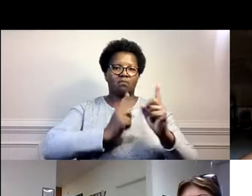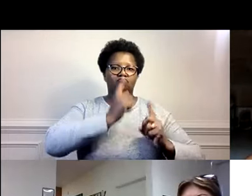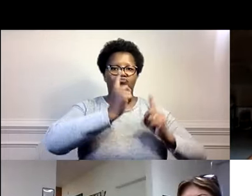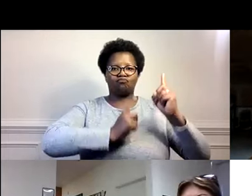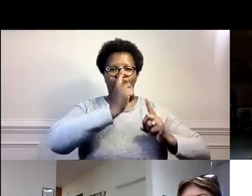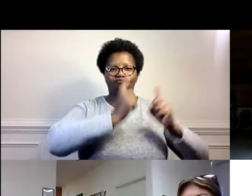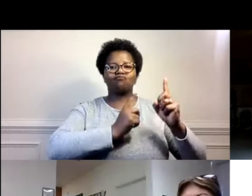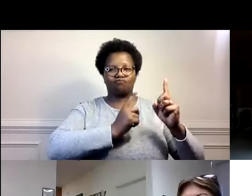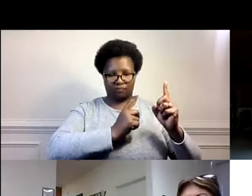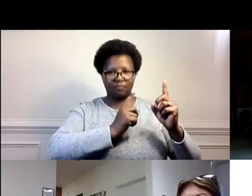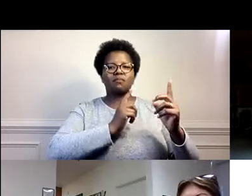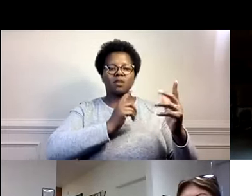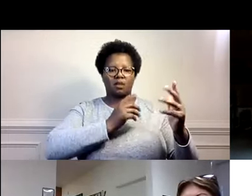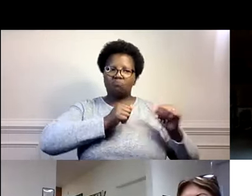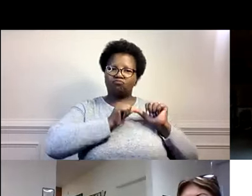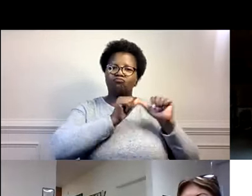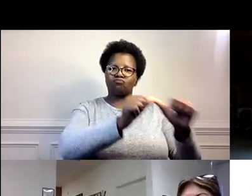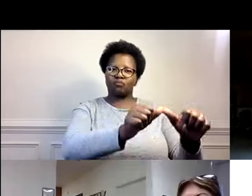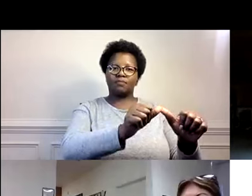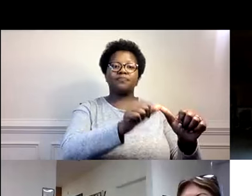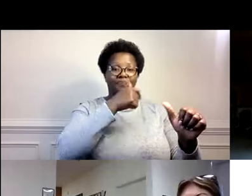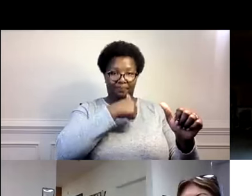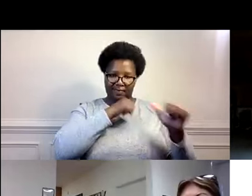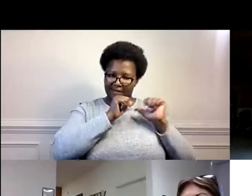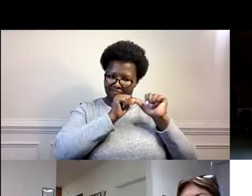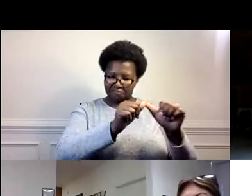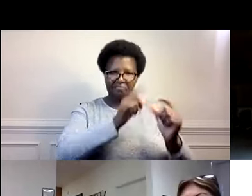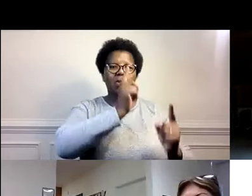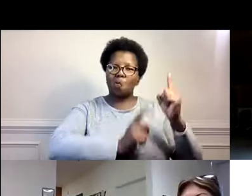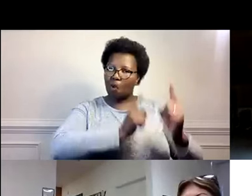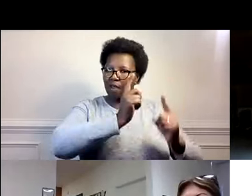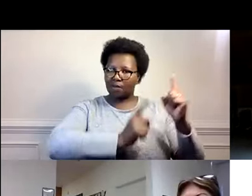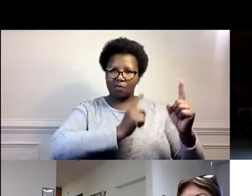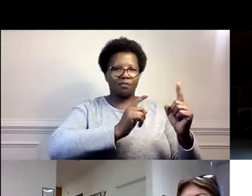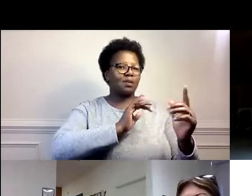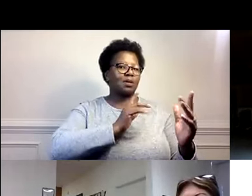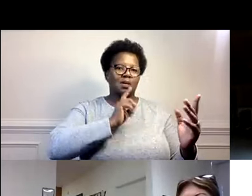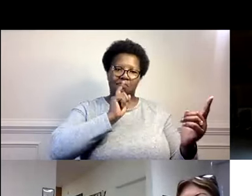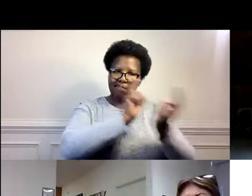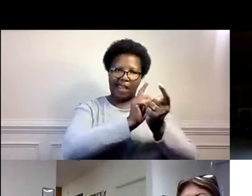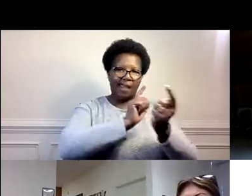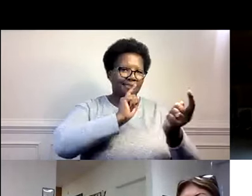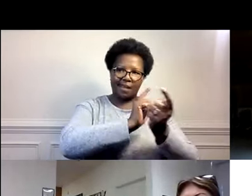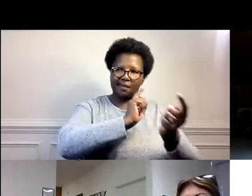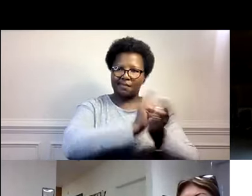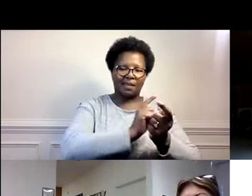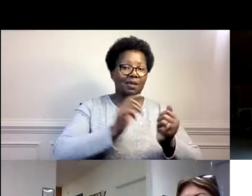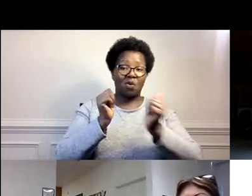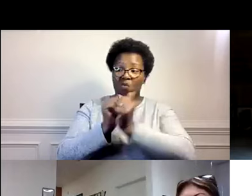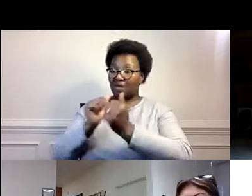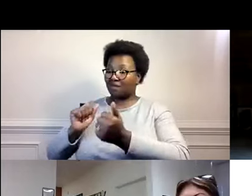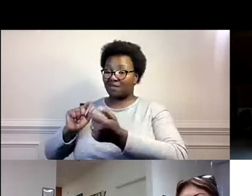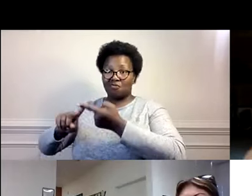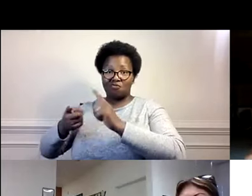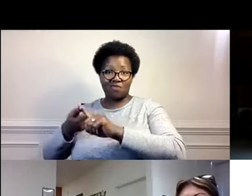nos veíamos uno a uno, pero yo llegué a ser ese constante en la vida de Kate. Entonces, la interacción normal con